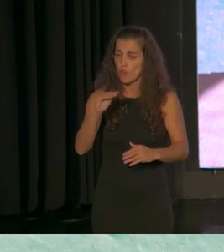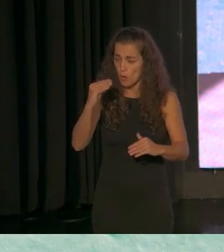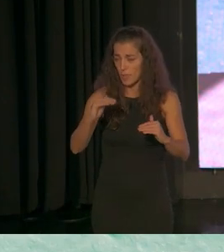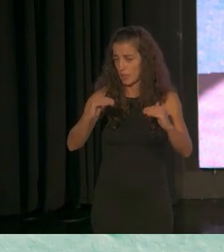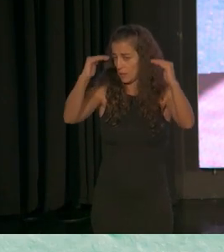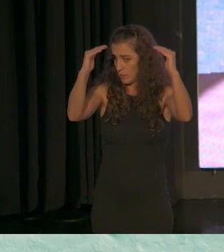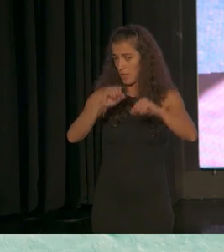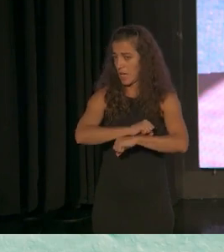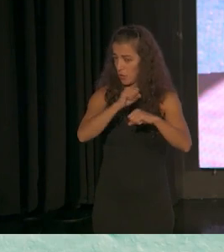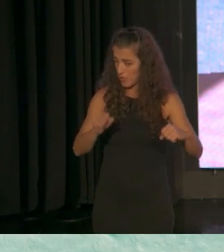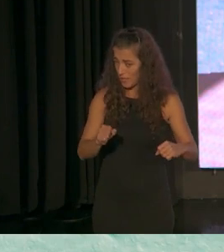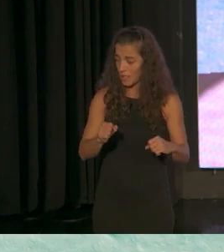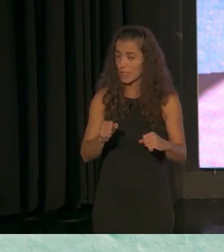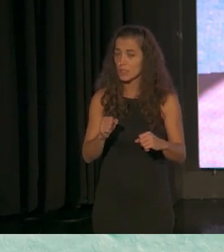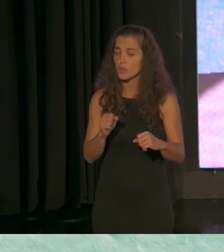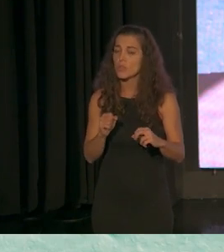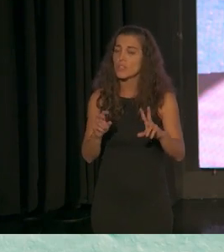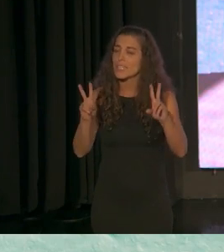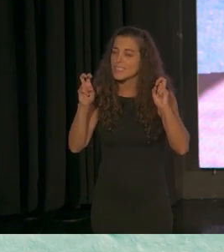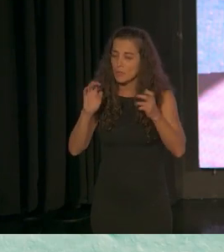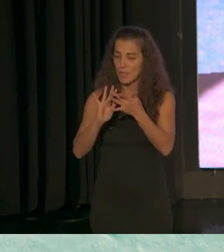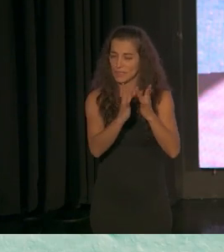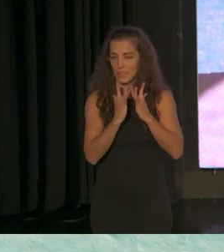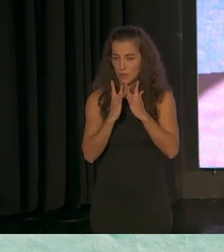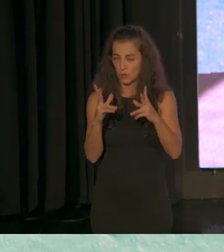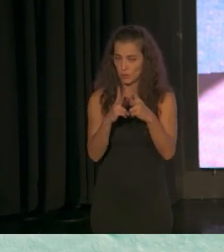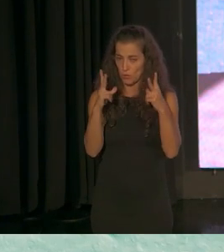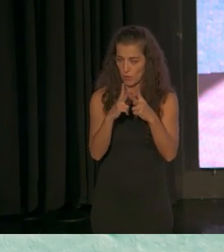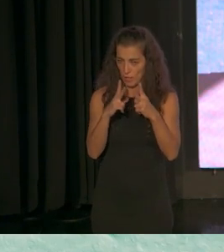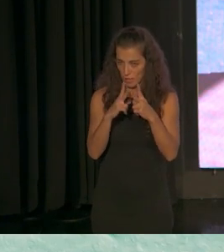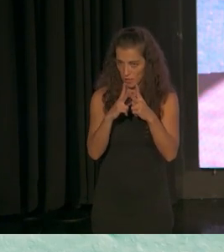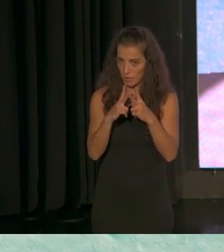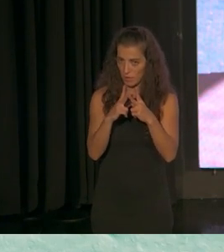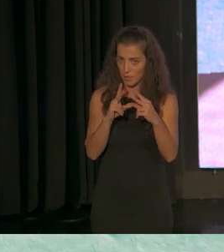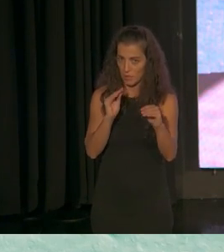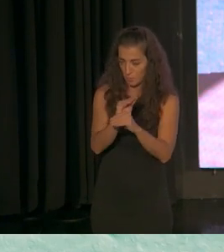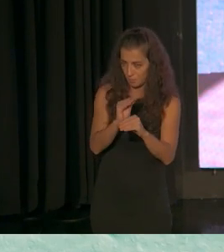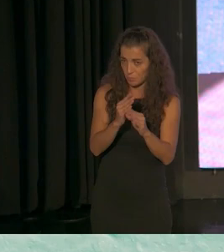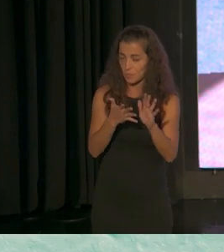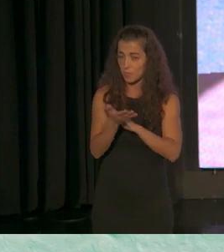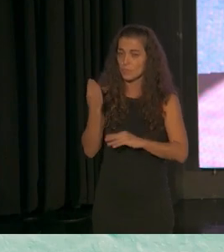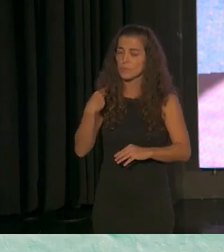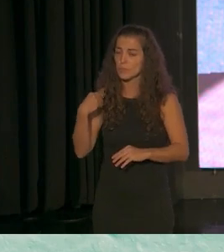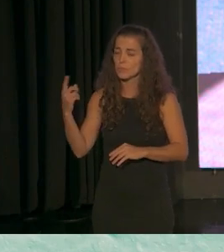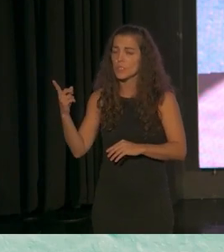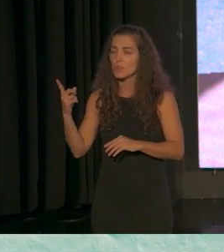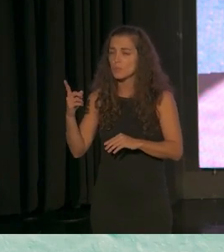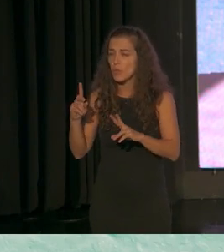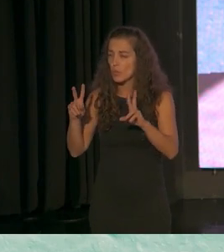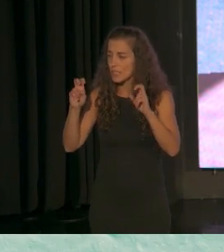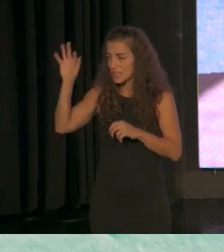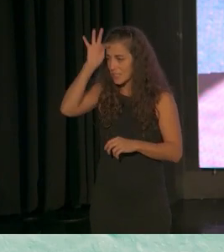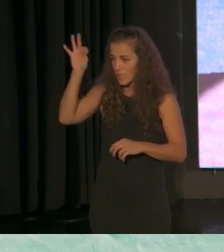cuidar las relaciones sociales y Michael Wernick ha venido trabajando desde hace muchos años en cómo